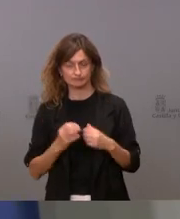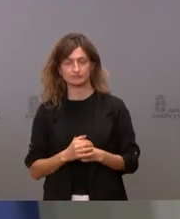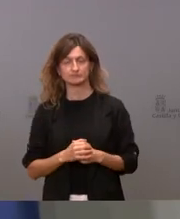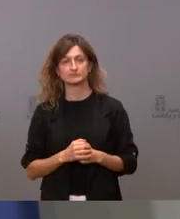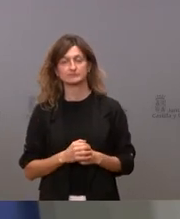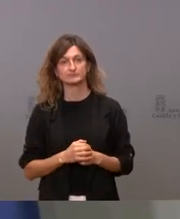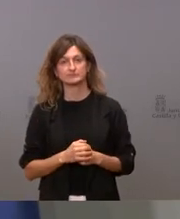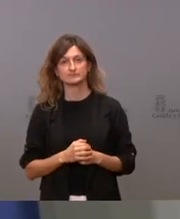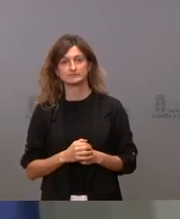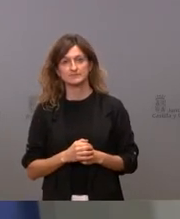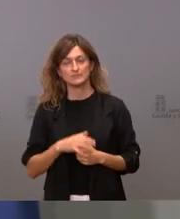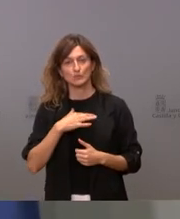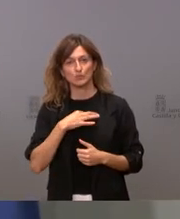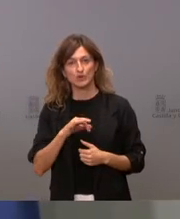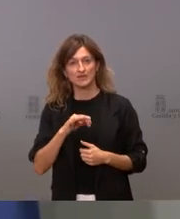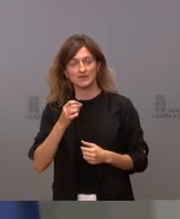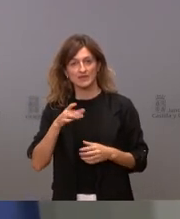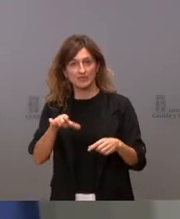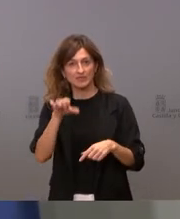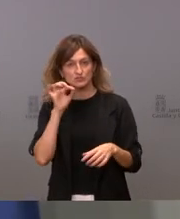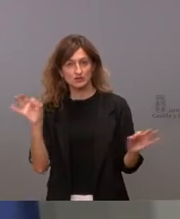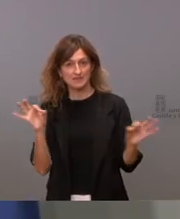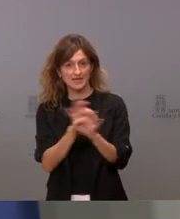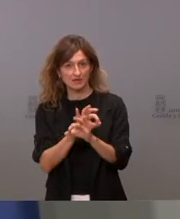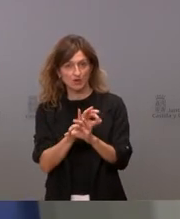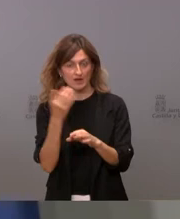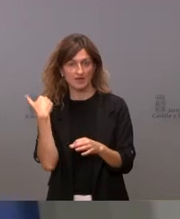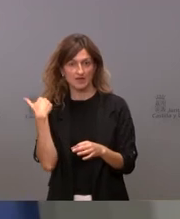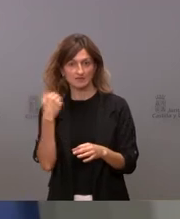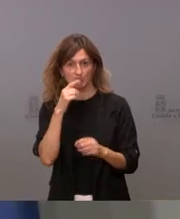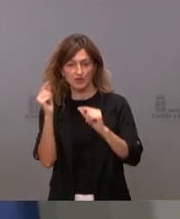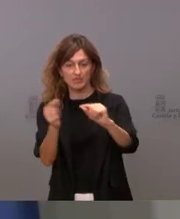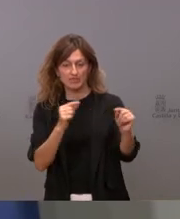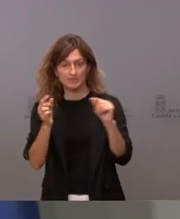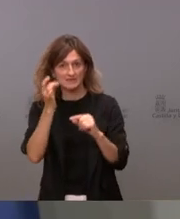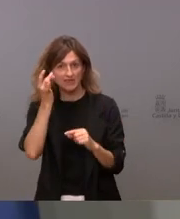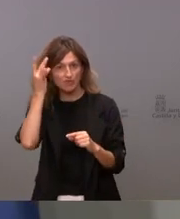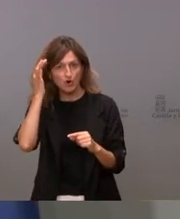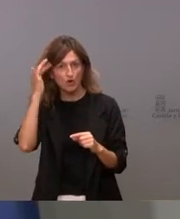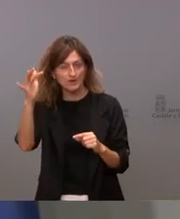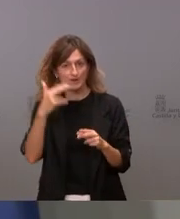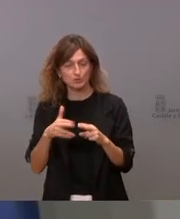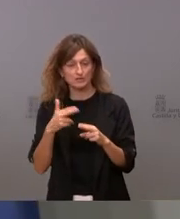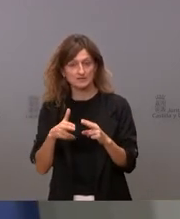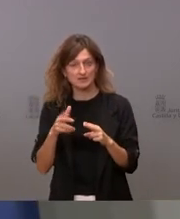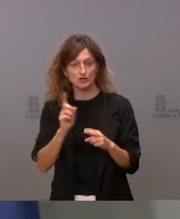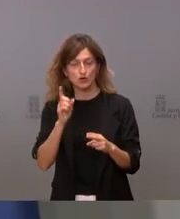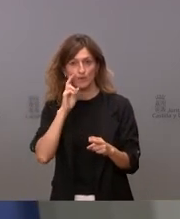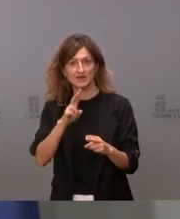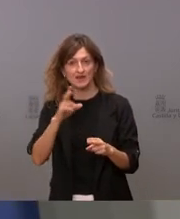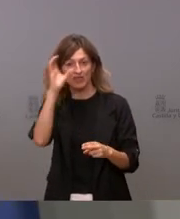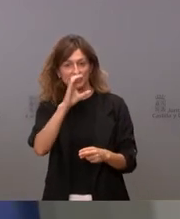probablemente muy equivocadas tomadas al calor del debate ideológico y no al calor de la objetividad